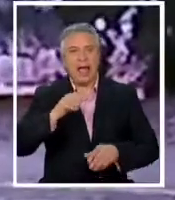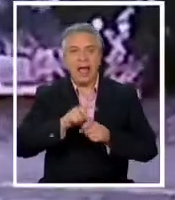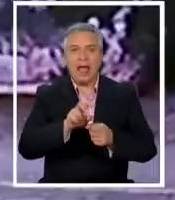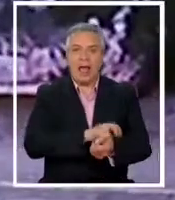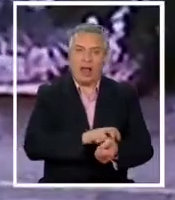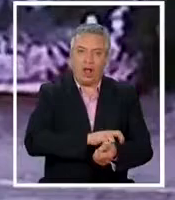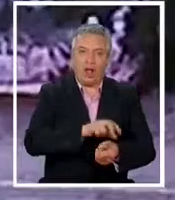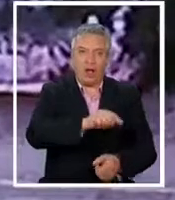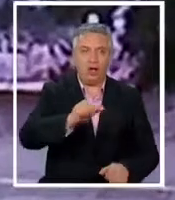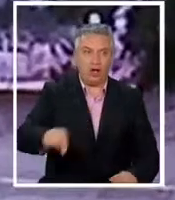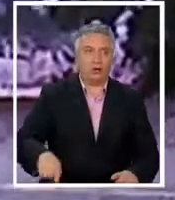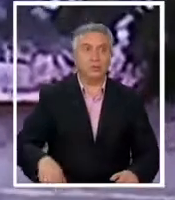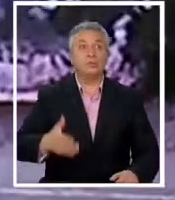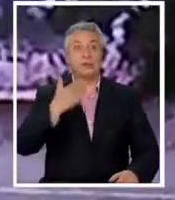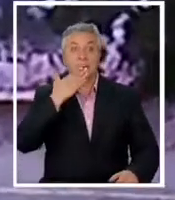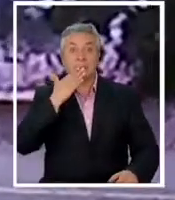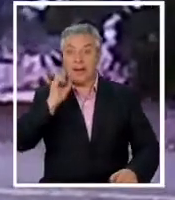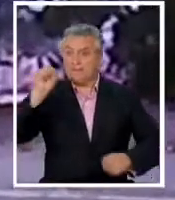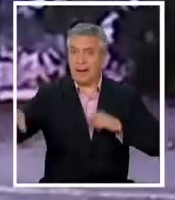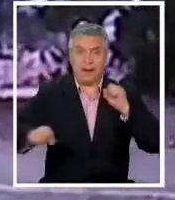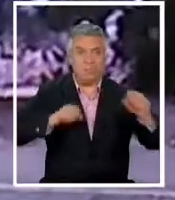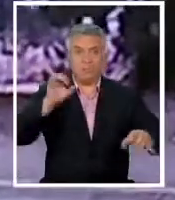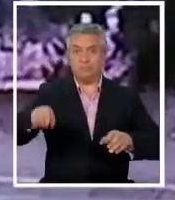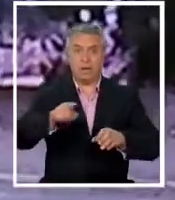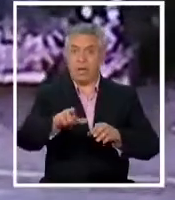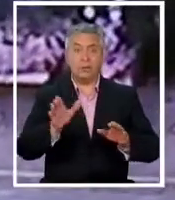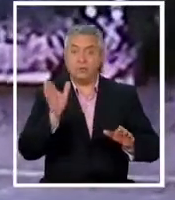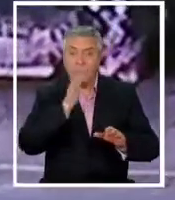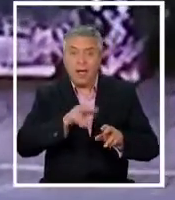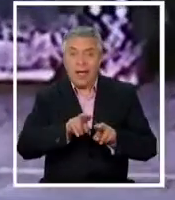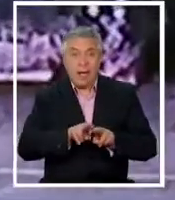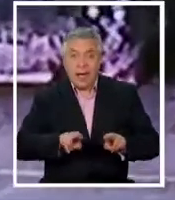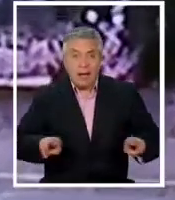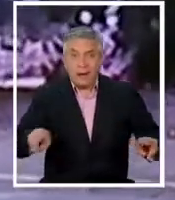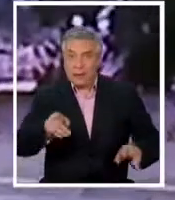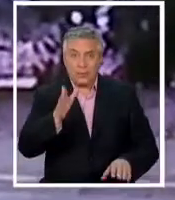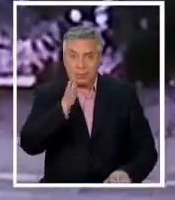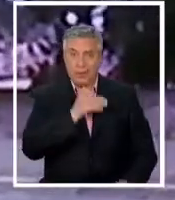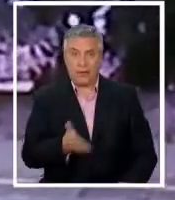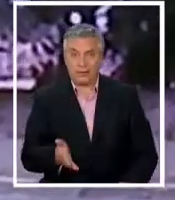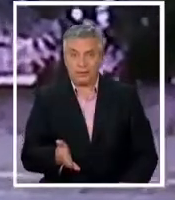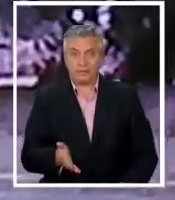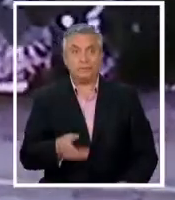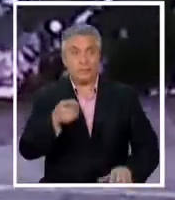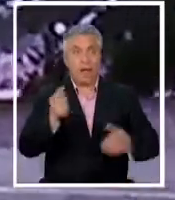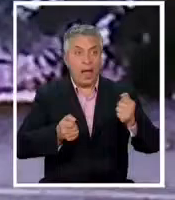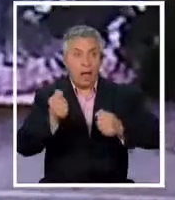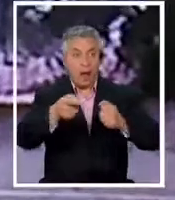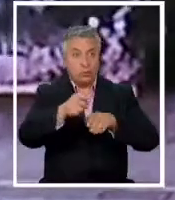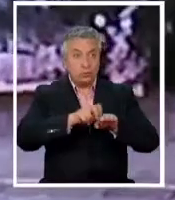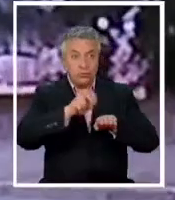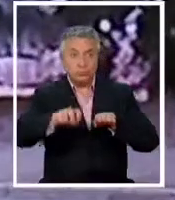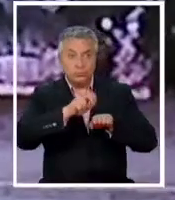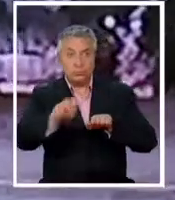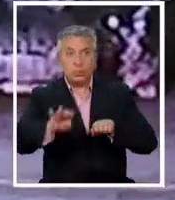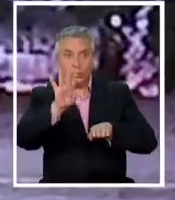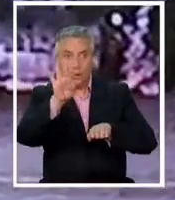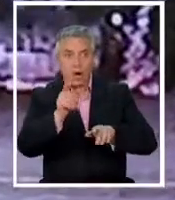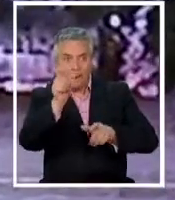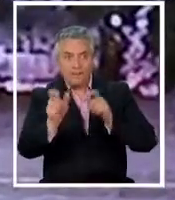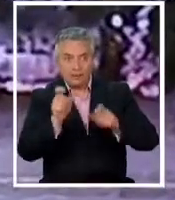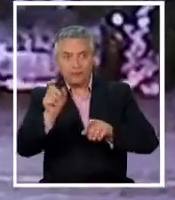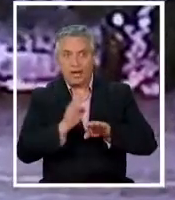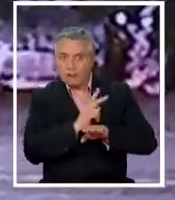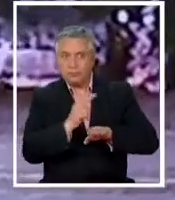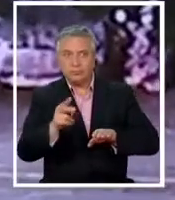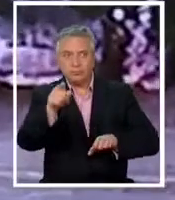los actos vandálicos también han remecido la calma de este sector residencial desde este auto se bajan cuatro personas una